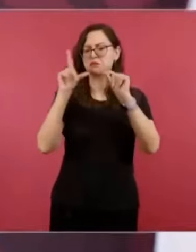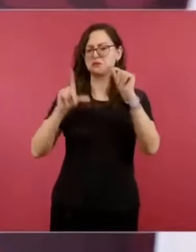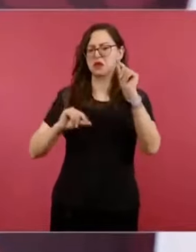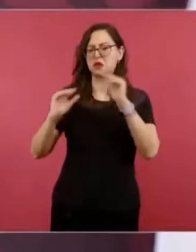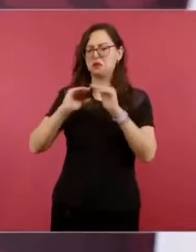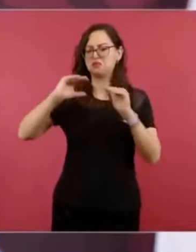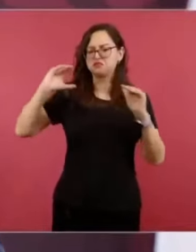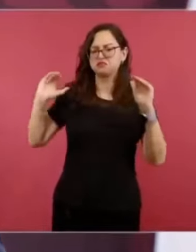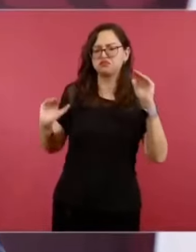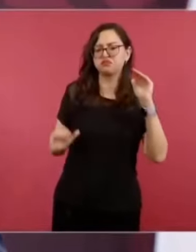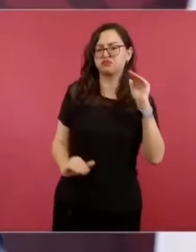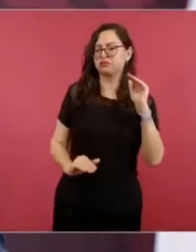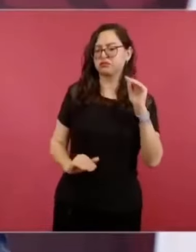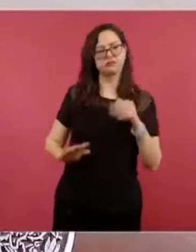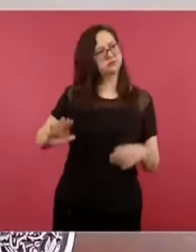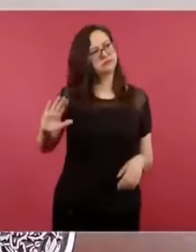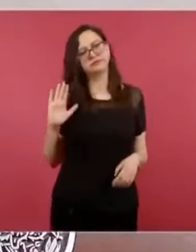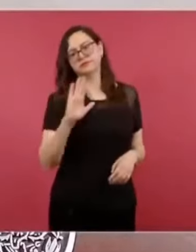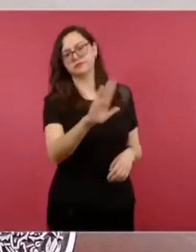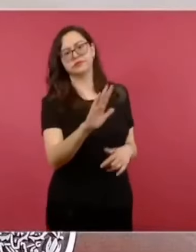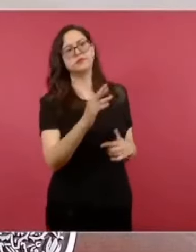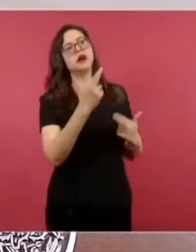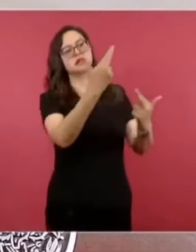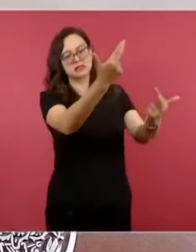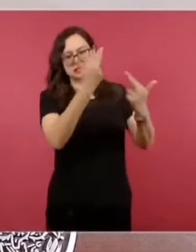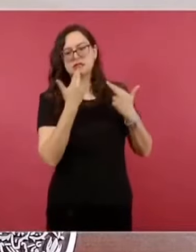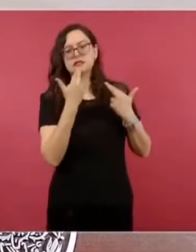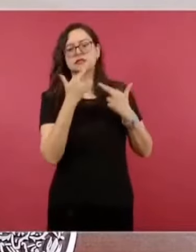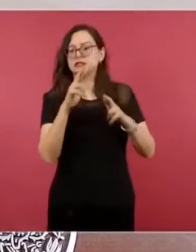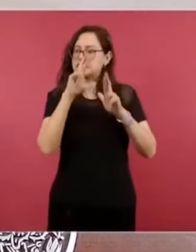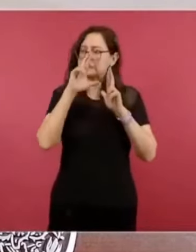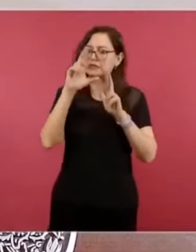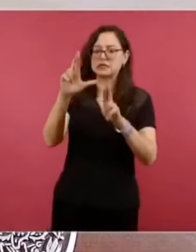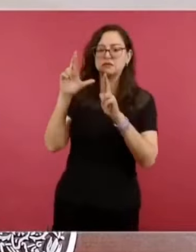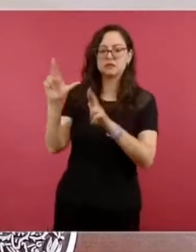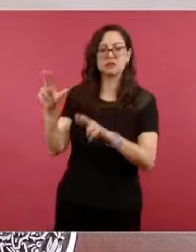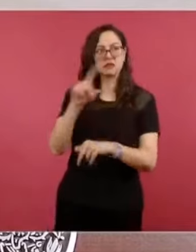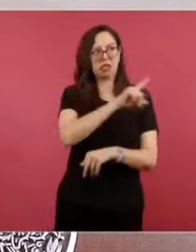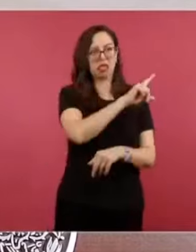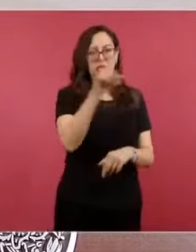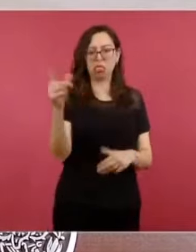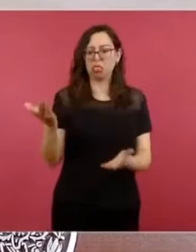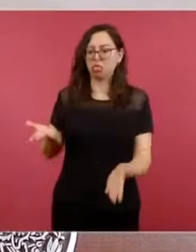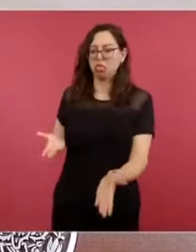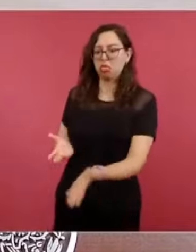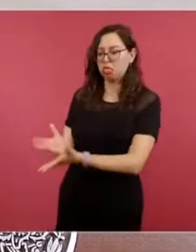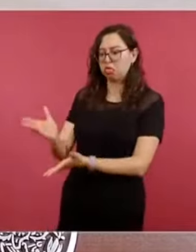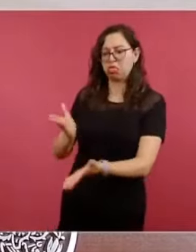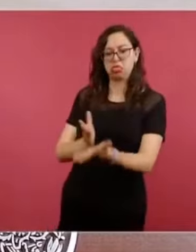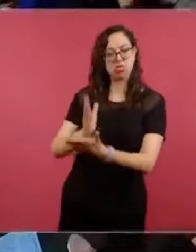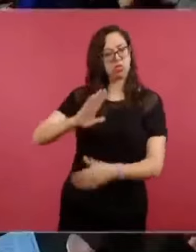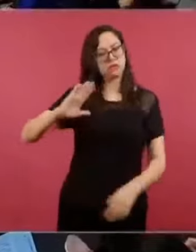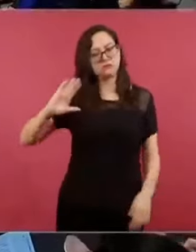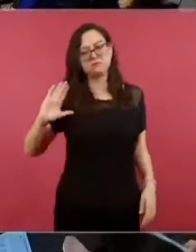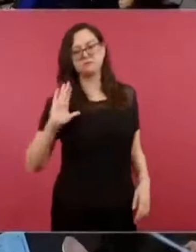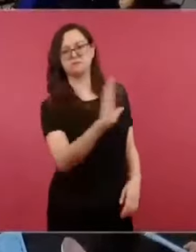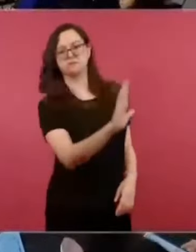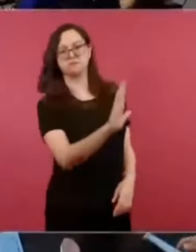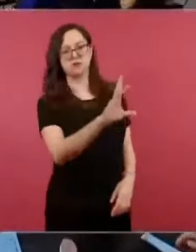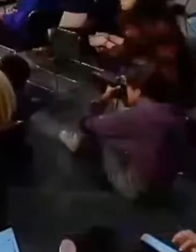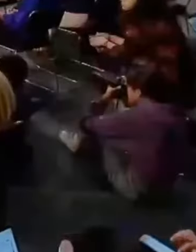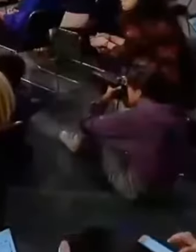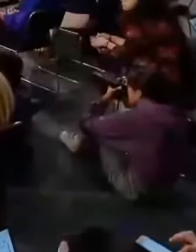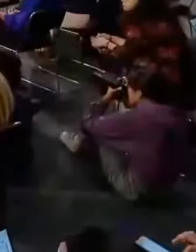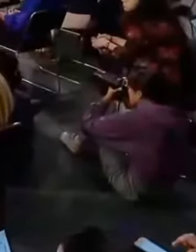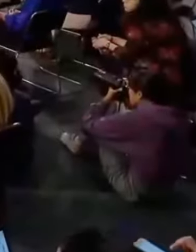una colonia de gobierno gobiernos extranjeros y que